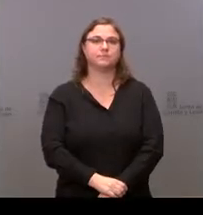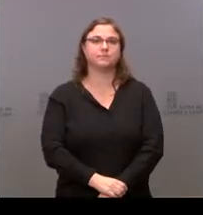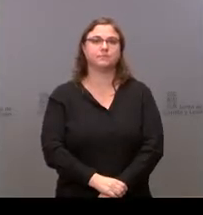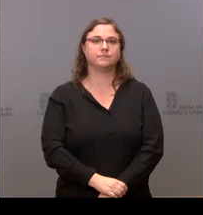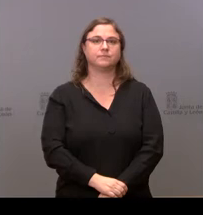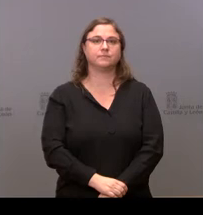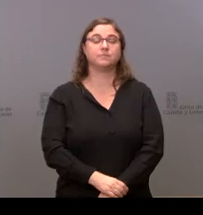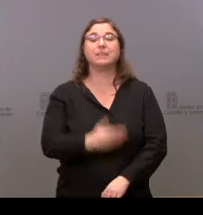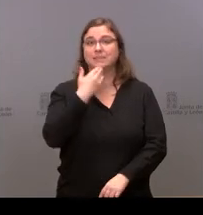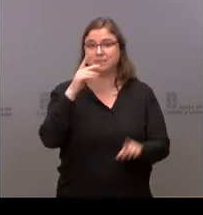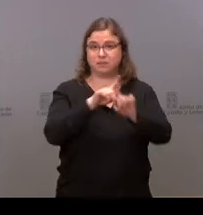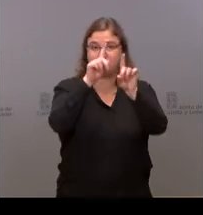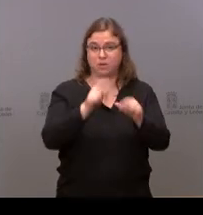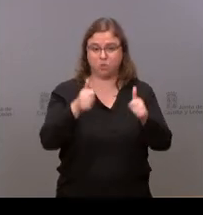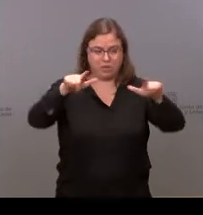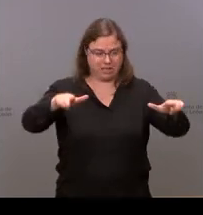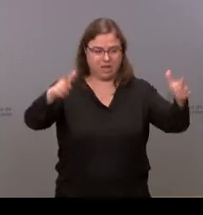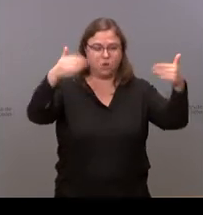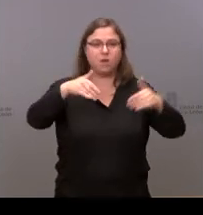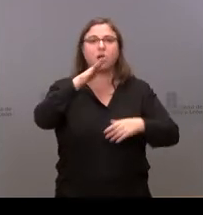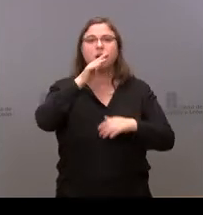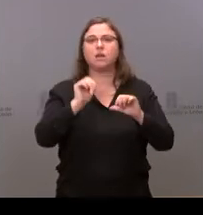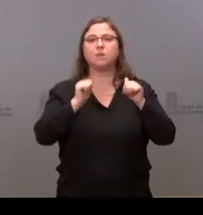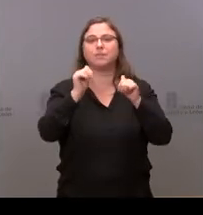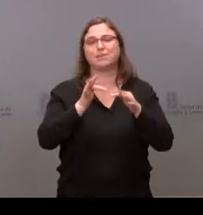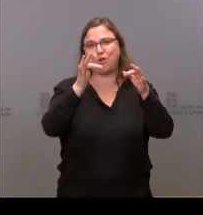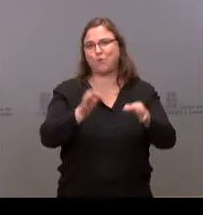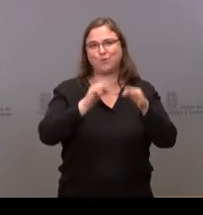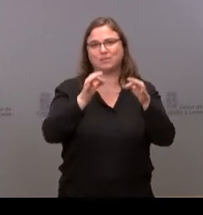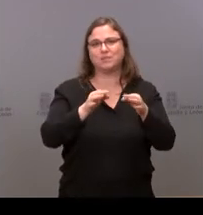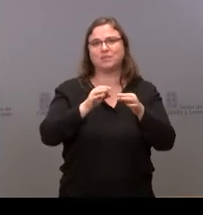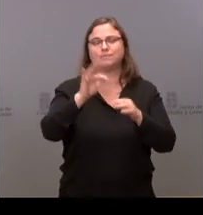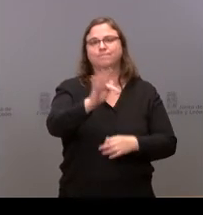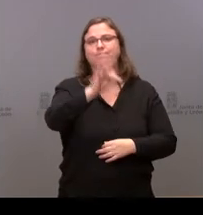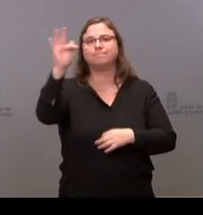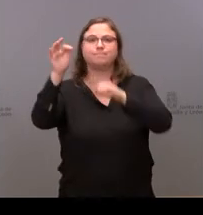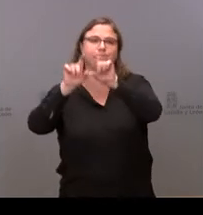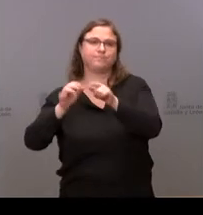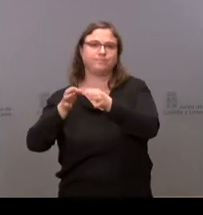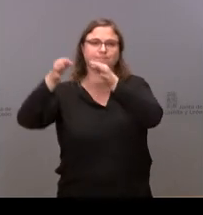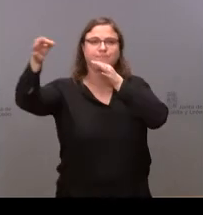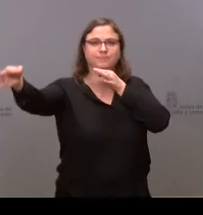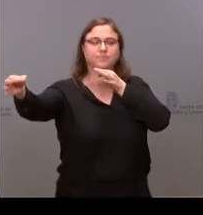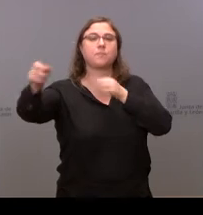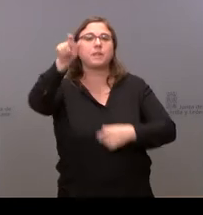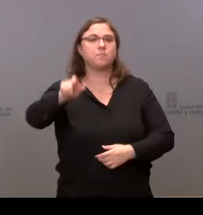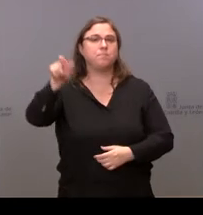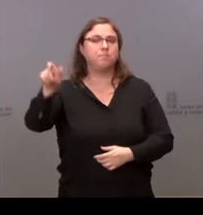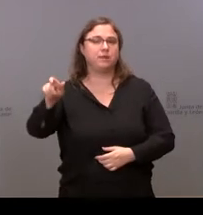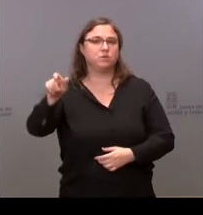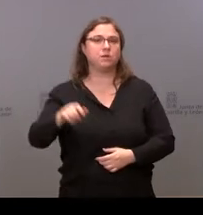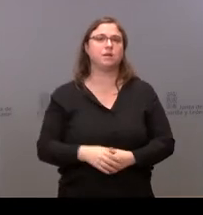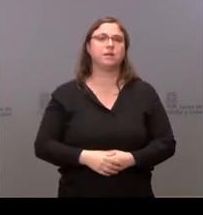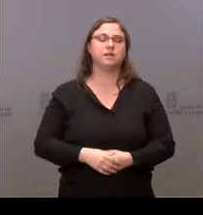Si no tenemos más preguntas en la sala vamos a iniciar como siempre nuestro turno con aquellas personas que nos siguen